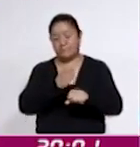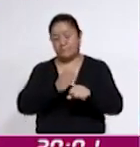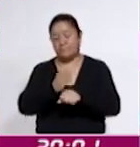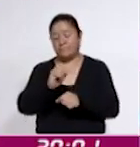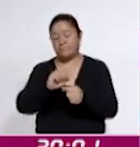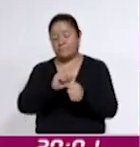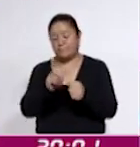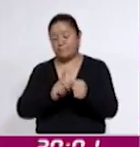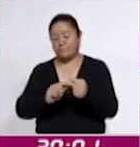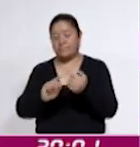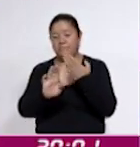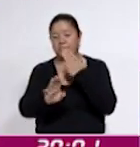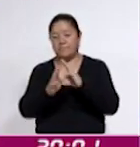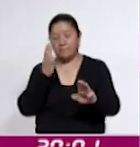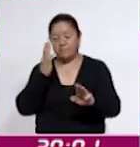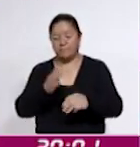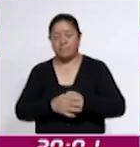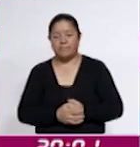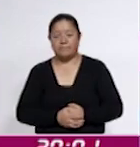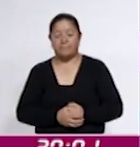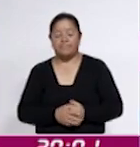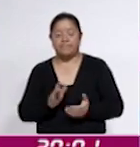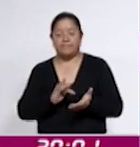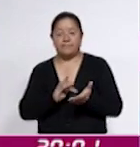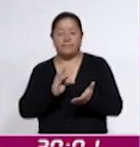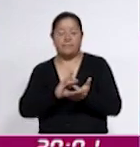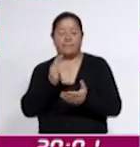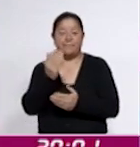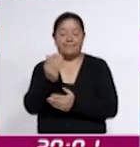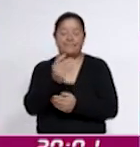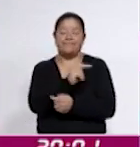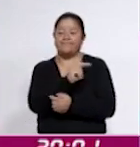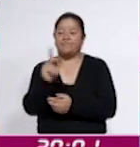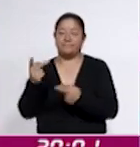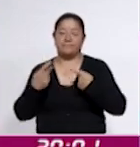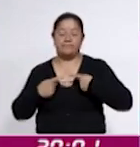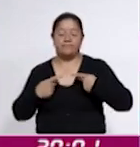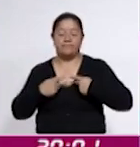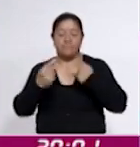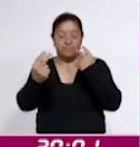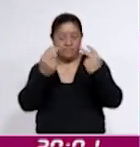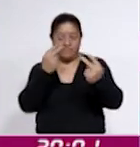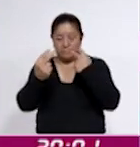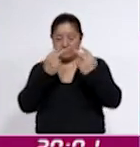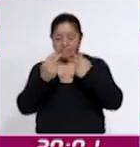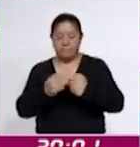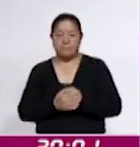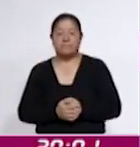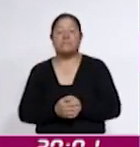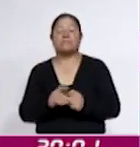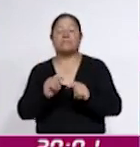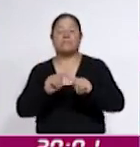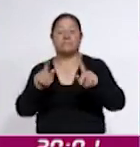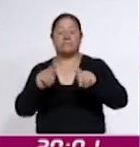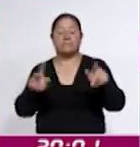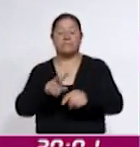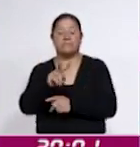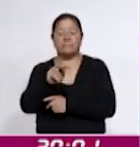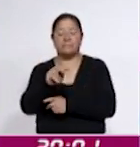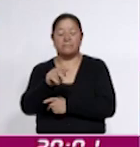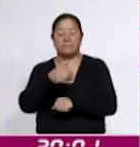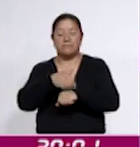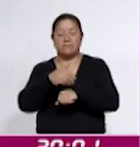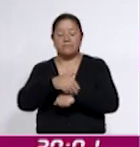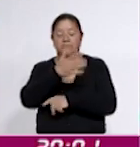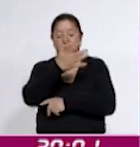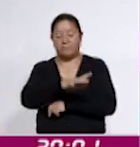mundo. Y agradecemos a todas las personas que nos hacen el favor de vernos a través de la señal de Tlaxcala Televisión en el